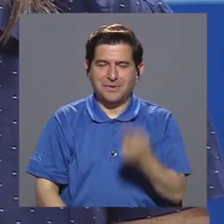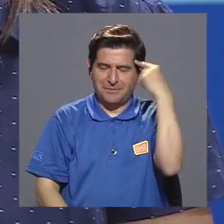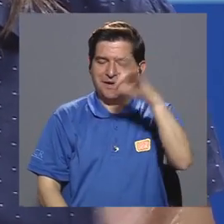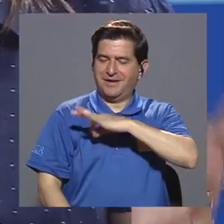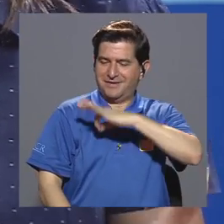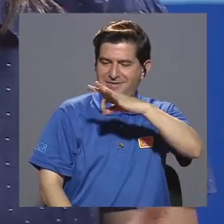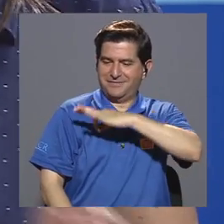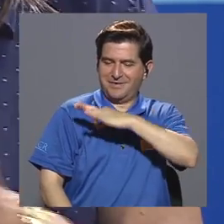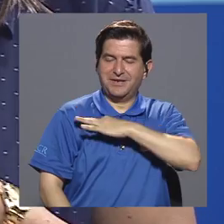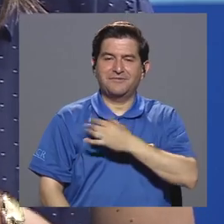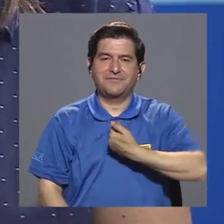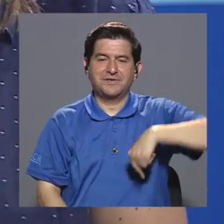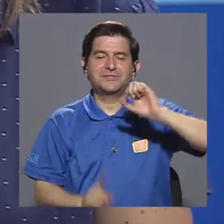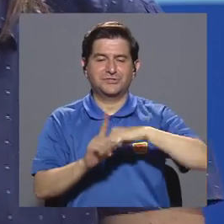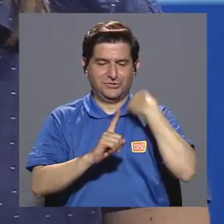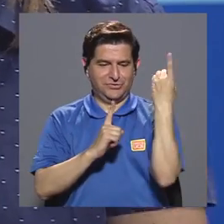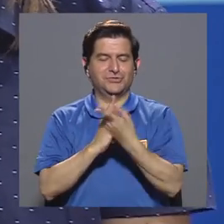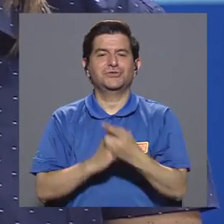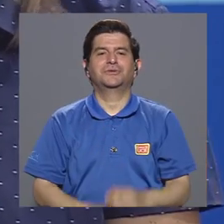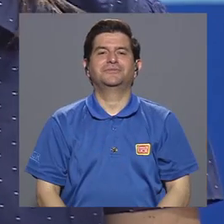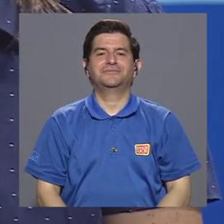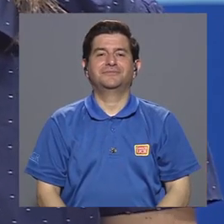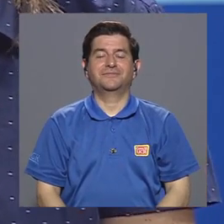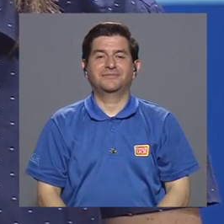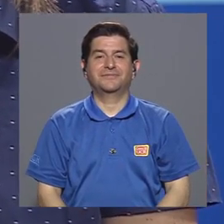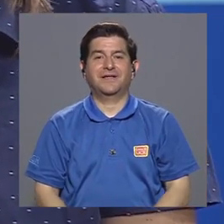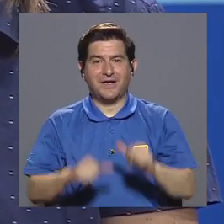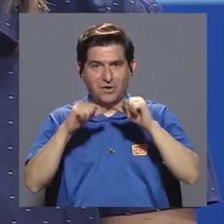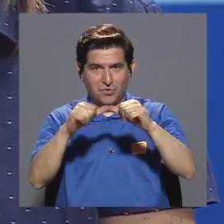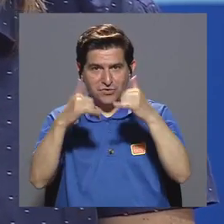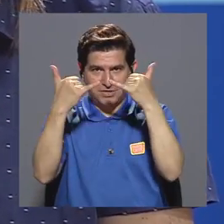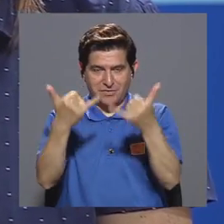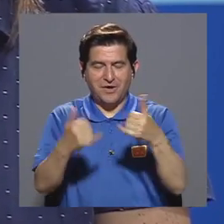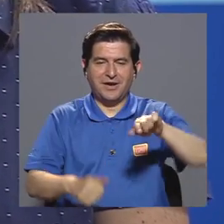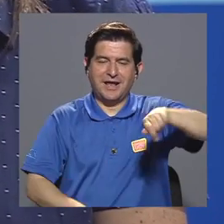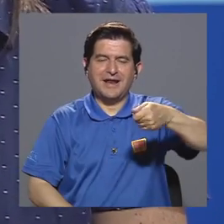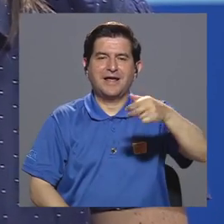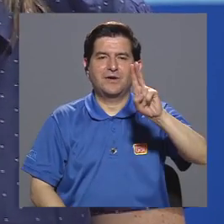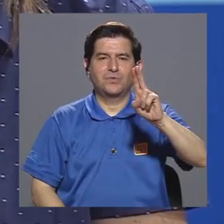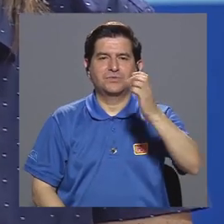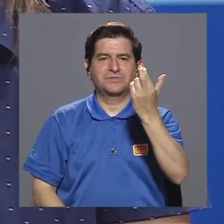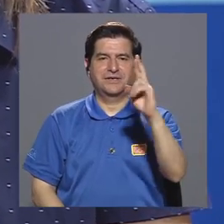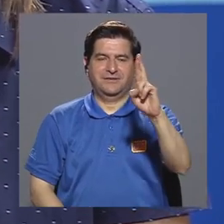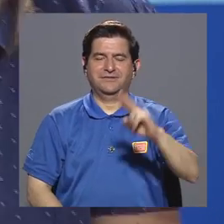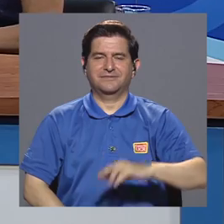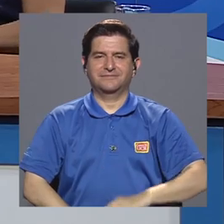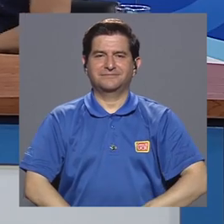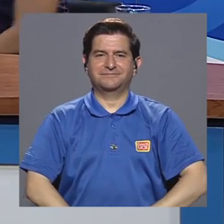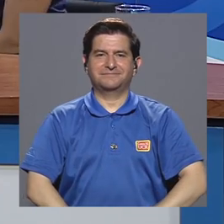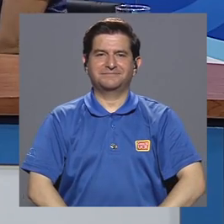Costa Rica para el bienestar de nuestra sociedad. Los dejo en compañía de su canal UCR.